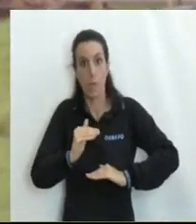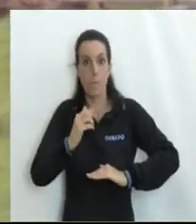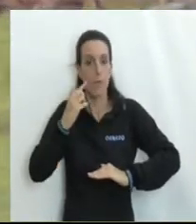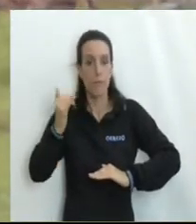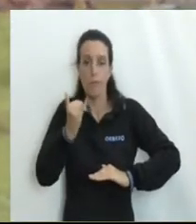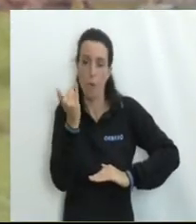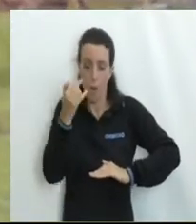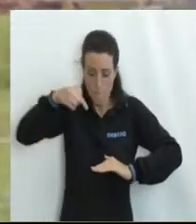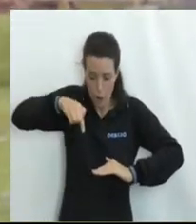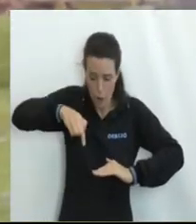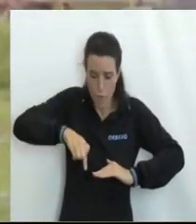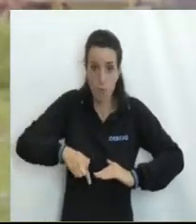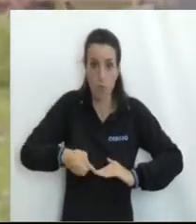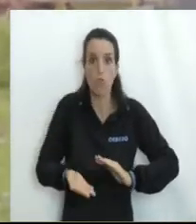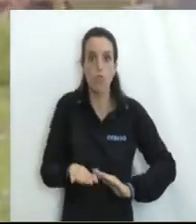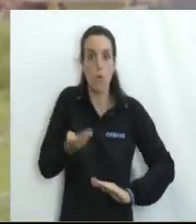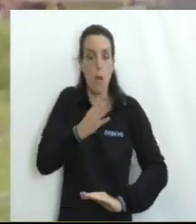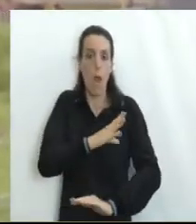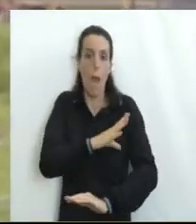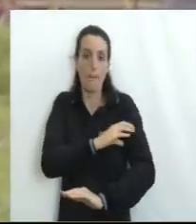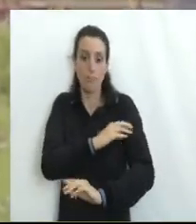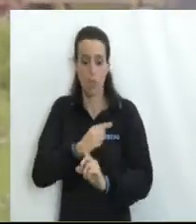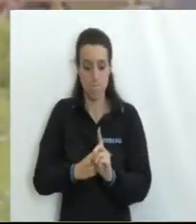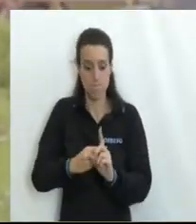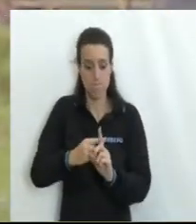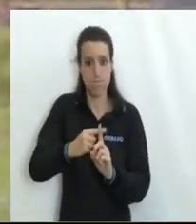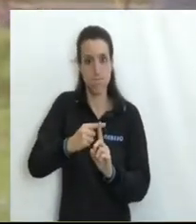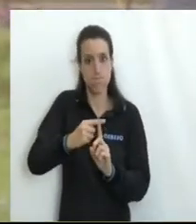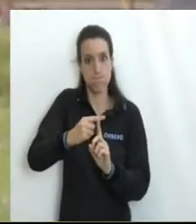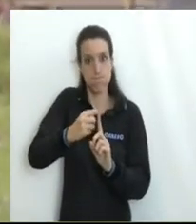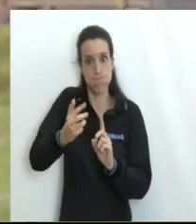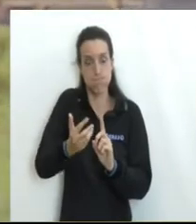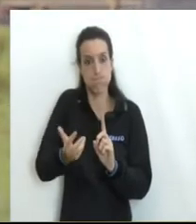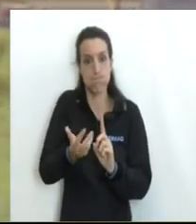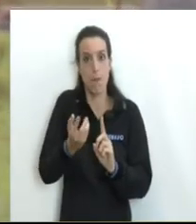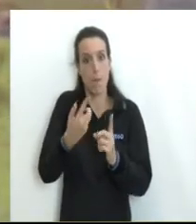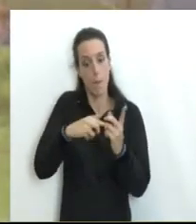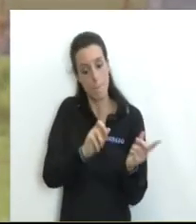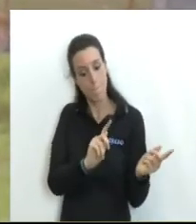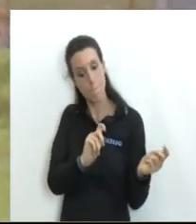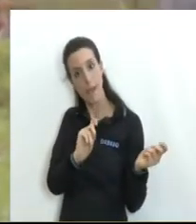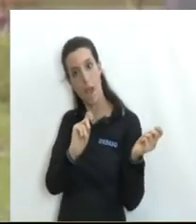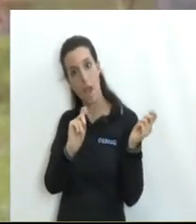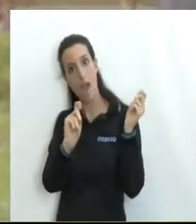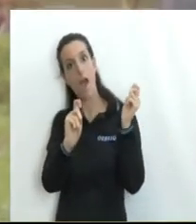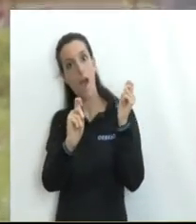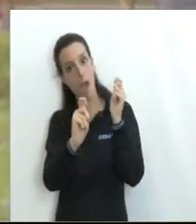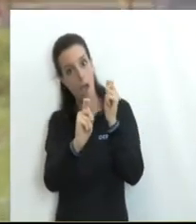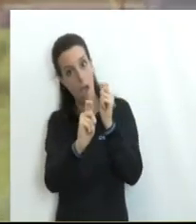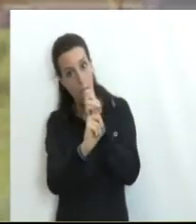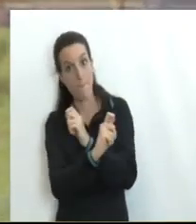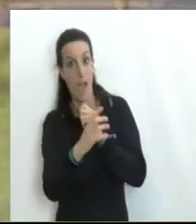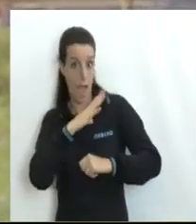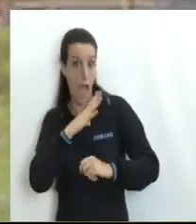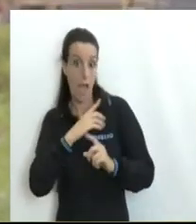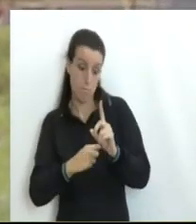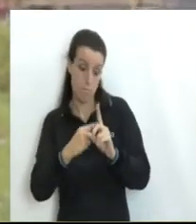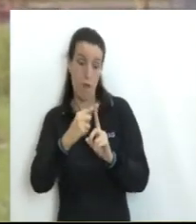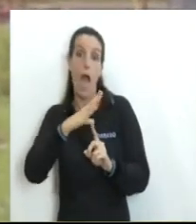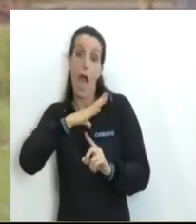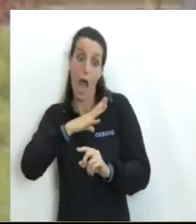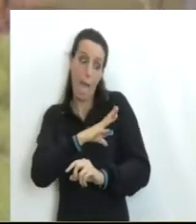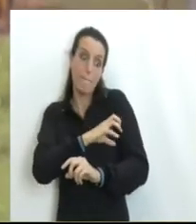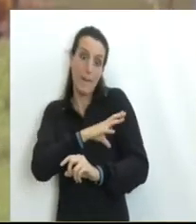Al ganar profundidad Aumenta la temperatura y la presión Y esa materia orgánica Se puede transformar Si la